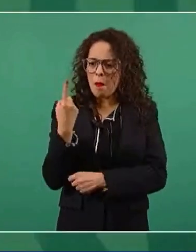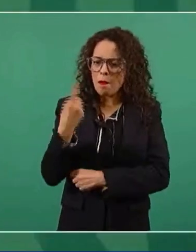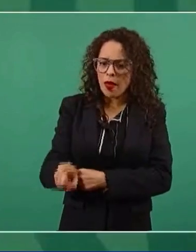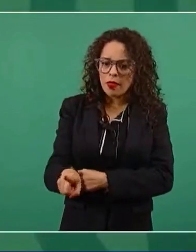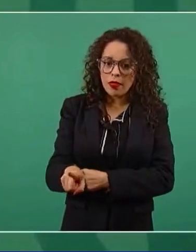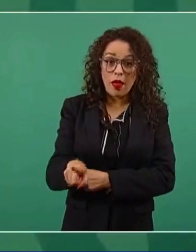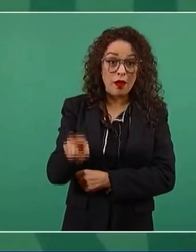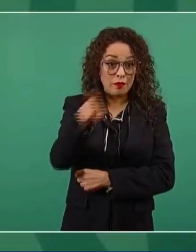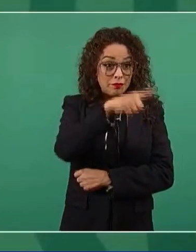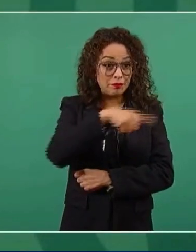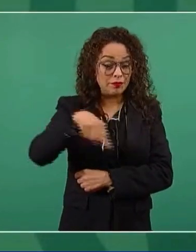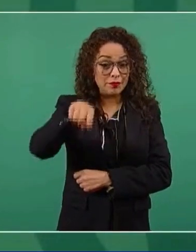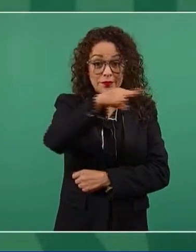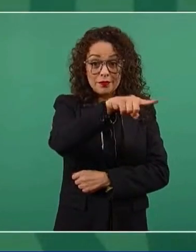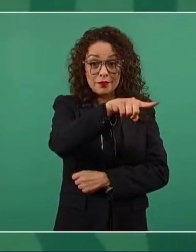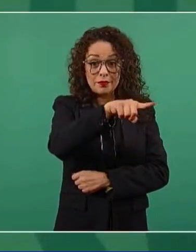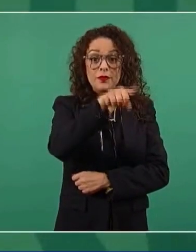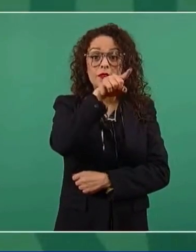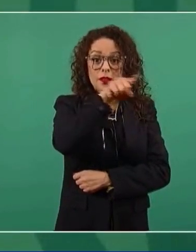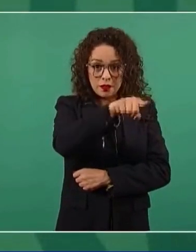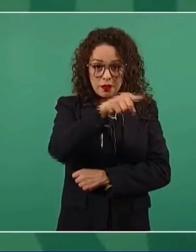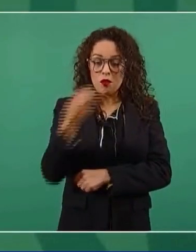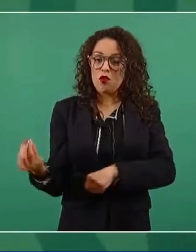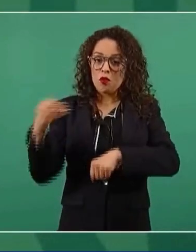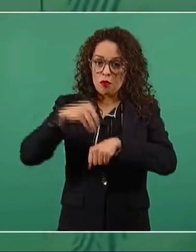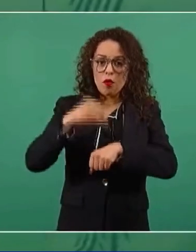el pueblo decide.